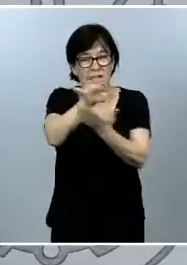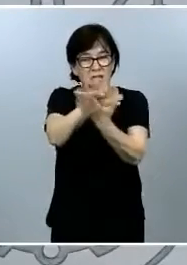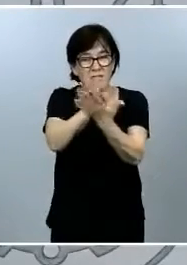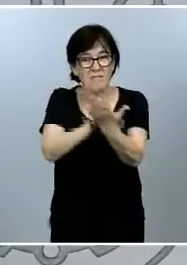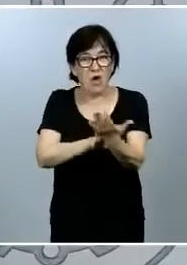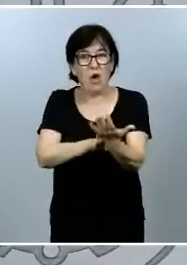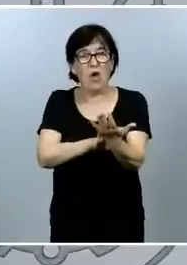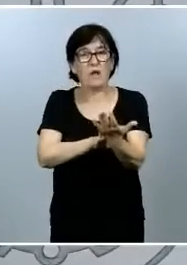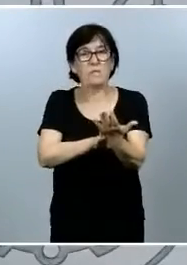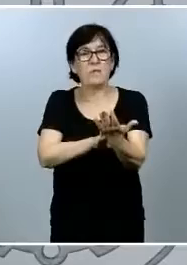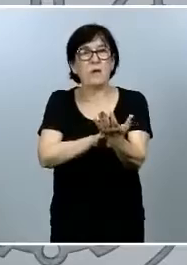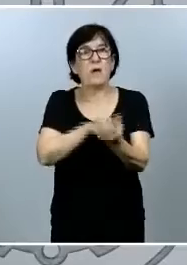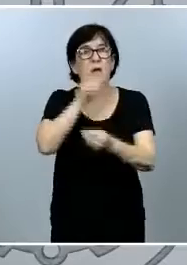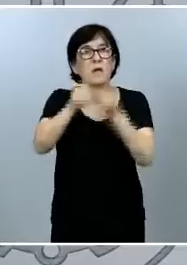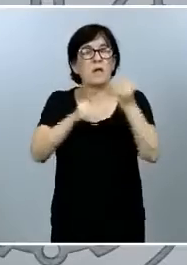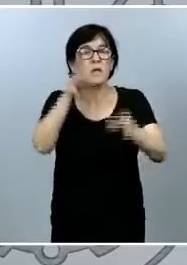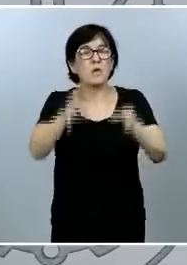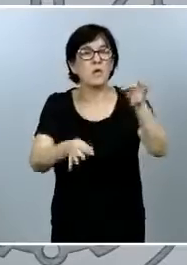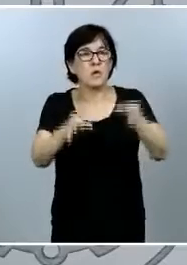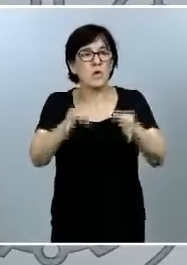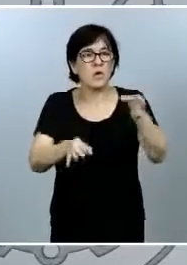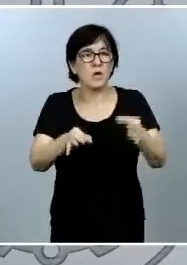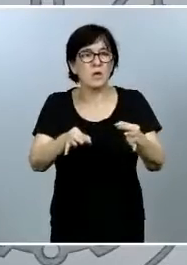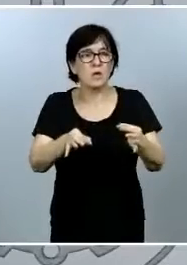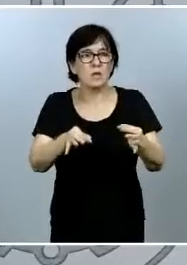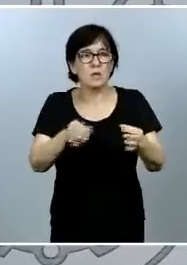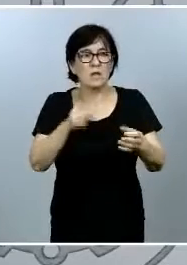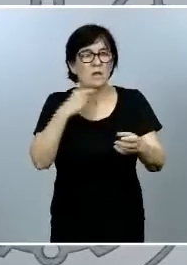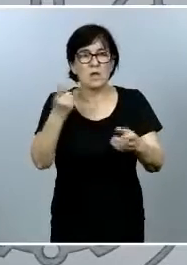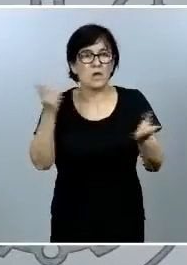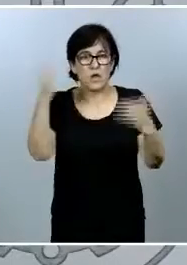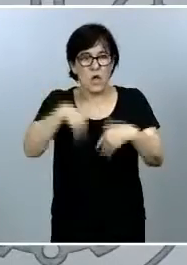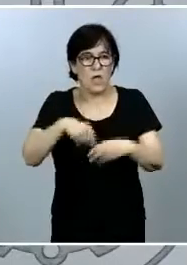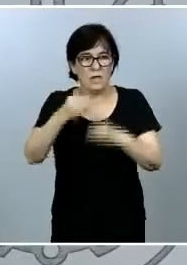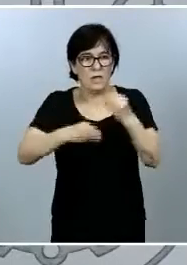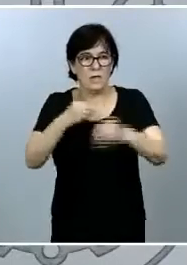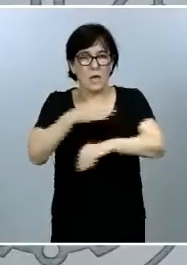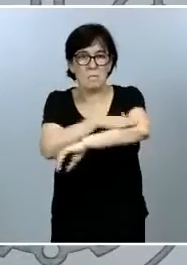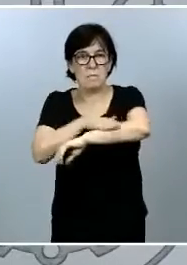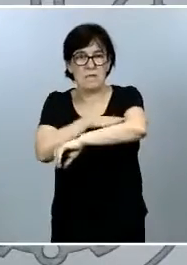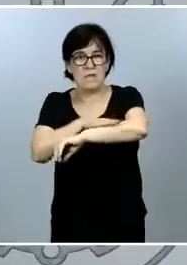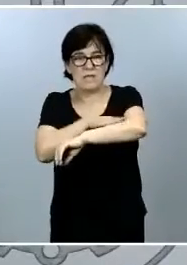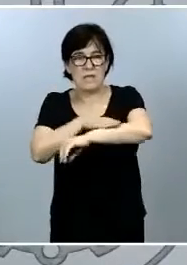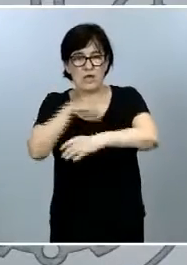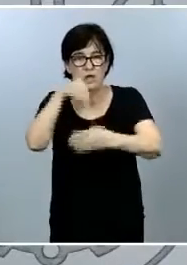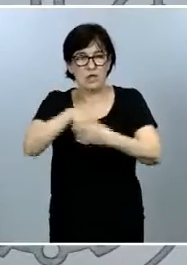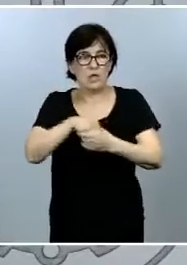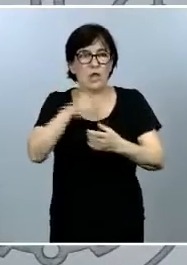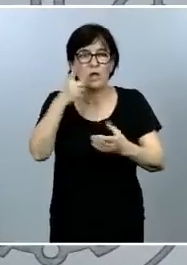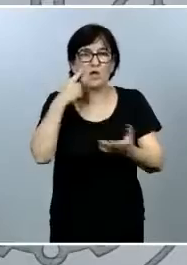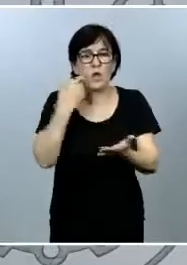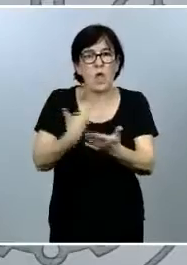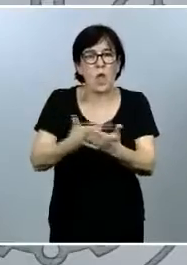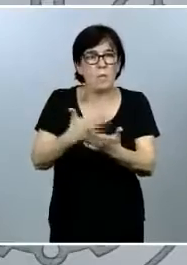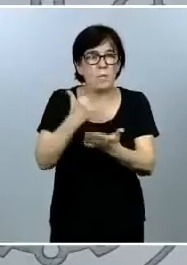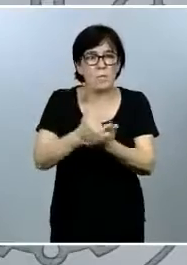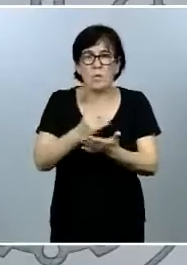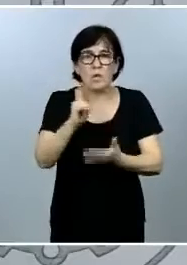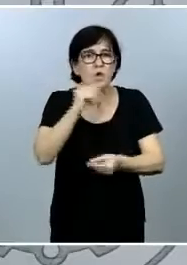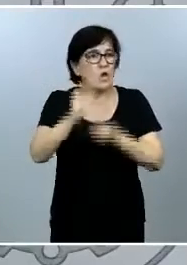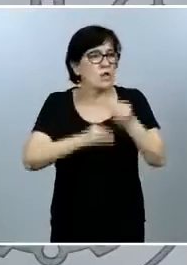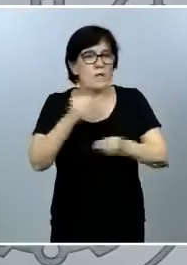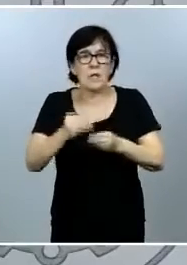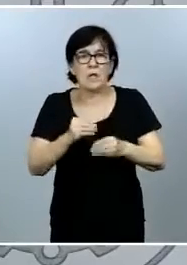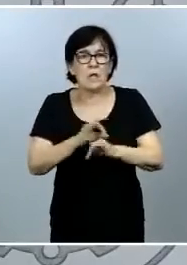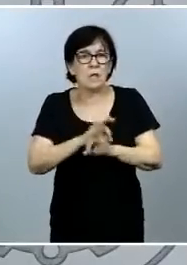actuación judicial sin ningún tipo de injerencia por parte del Ministerio del Interior es una prueba de que no se ha producido ninguna